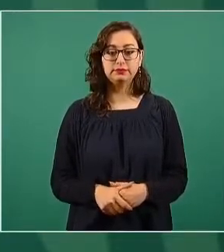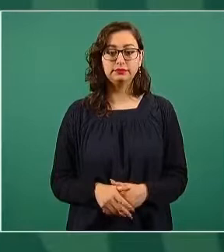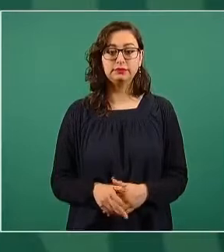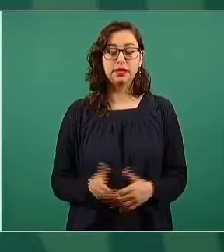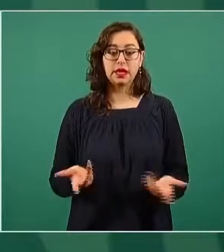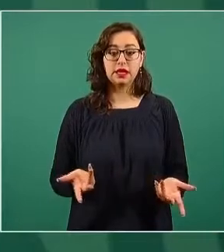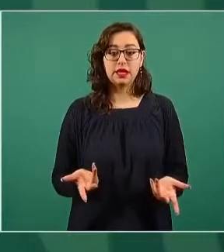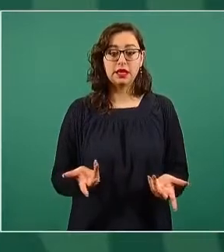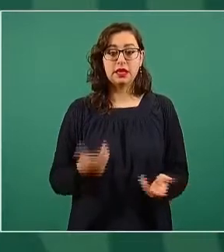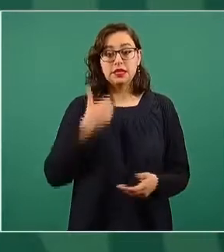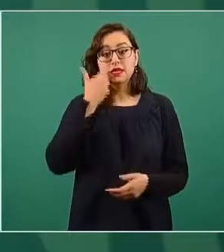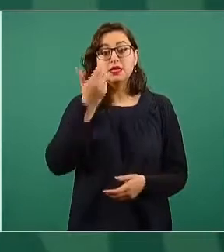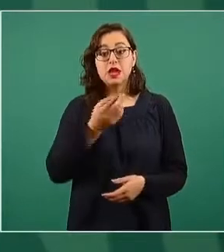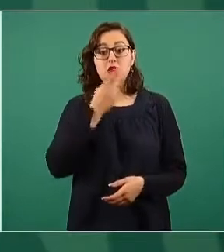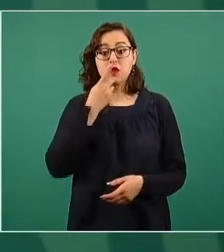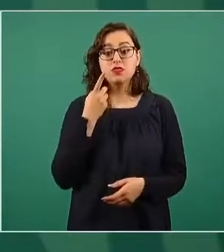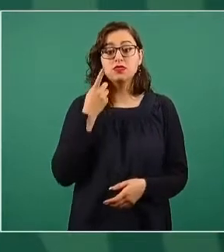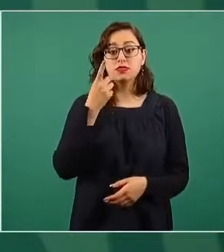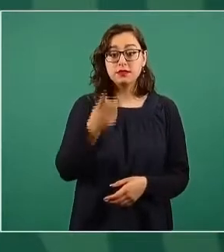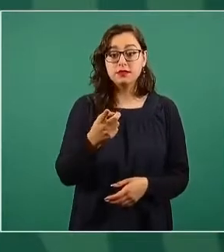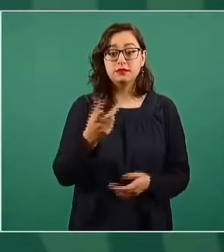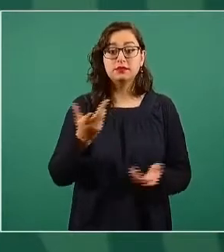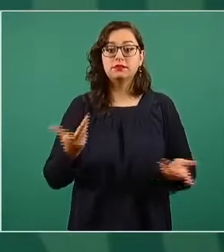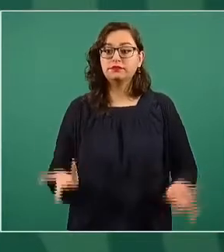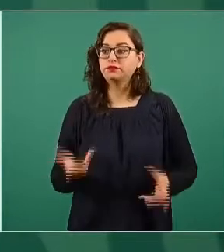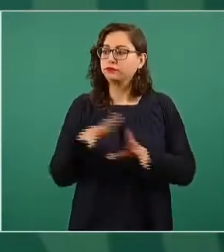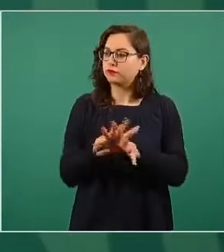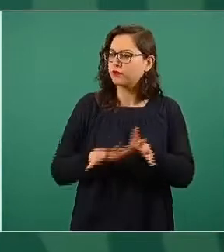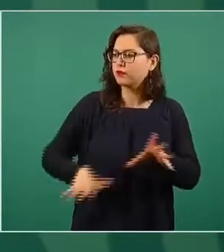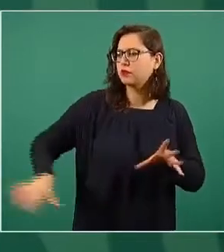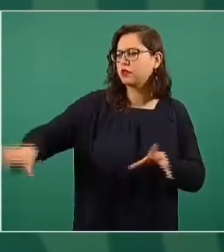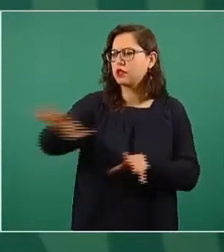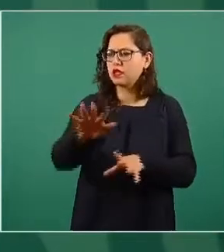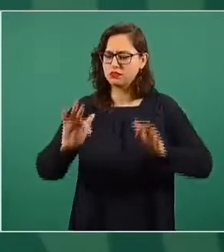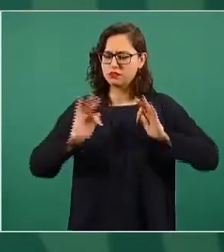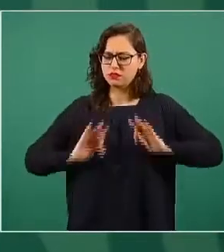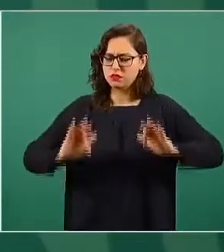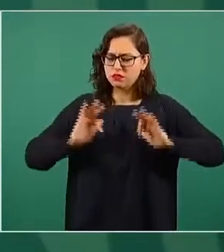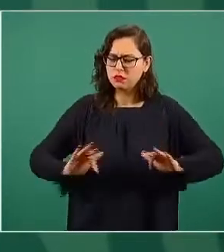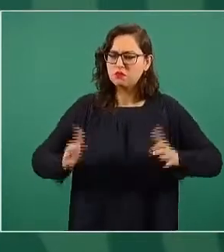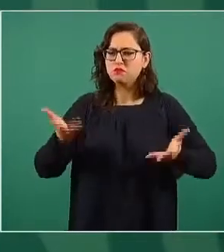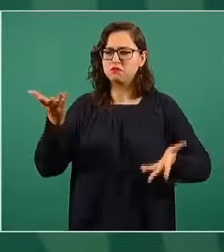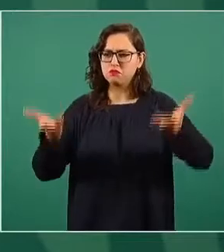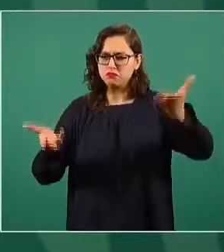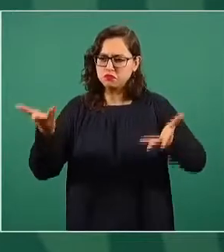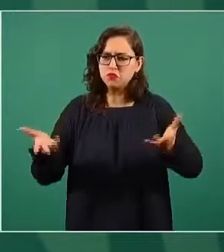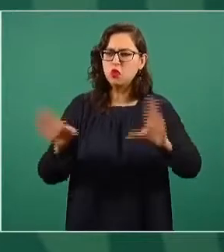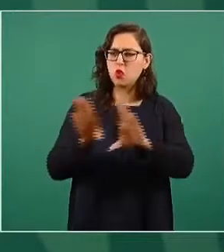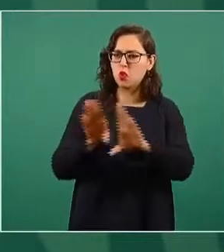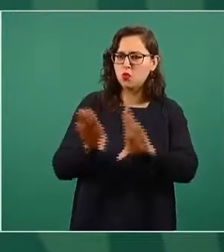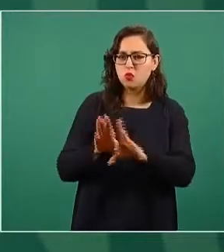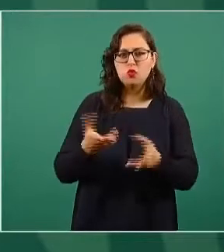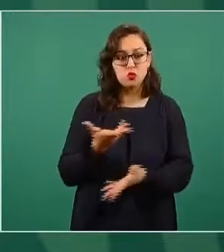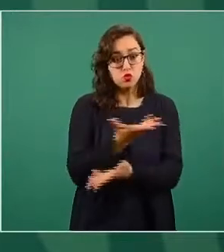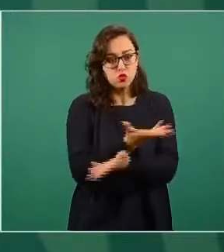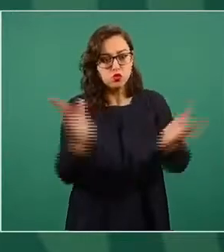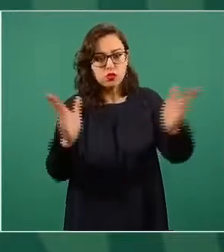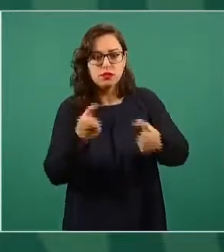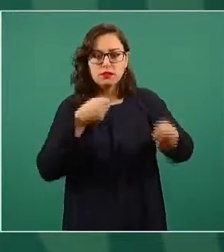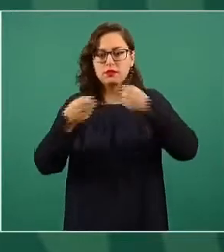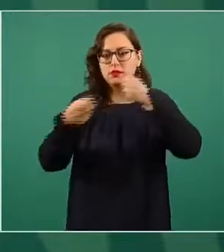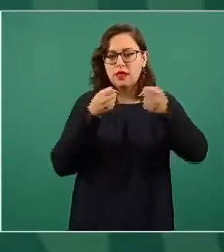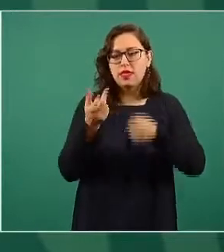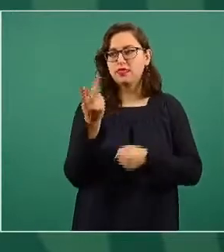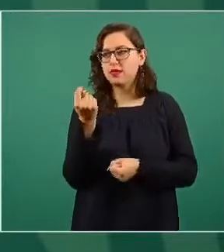desde luego con la estabilidad social al transmitir, como lo hacen de forma responsable, de forma